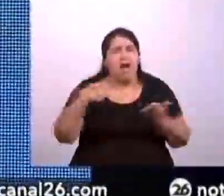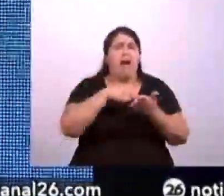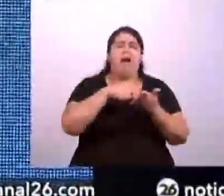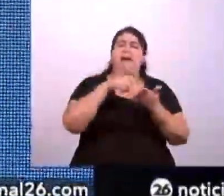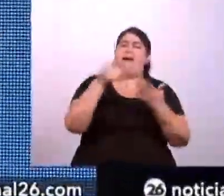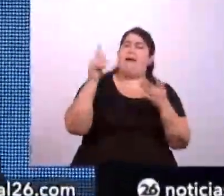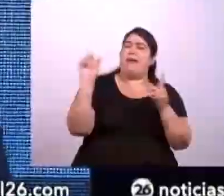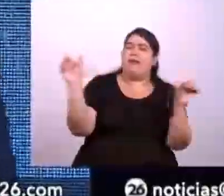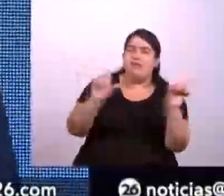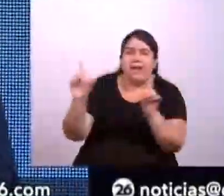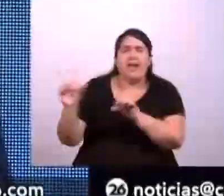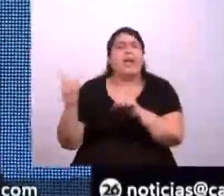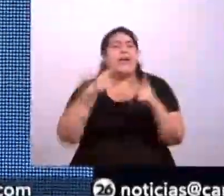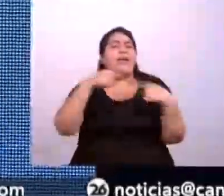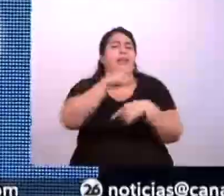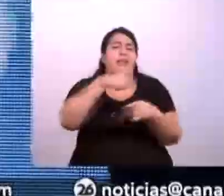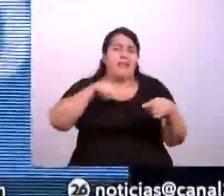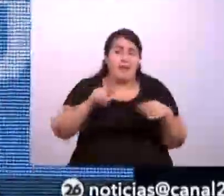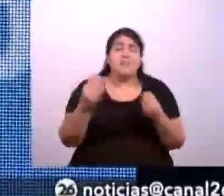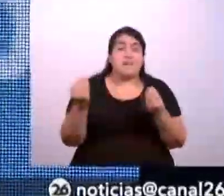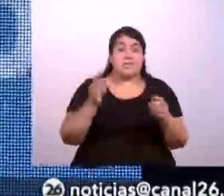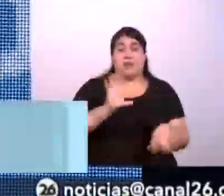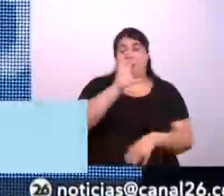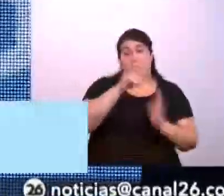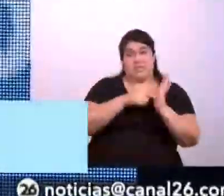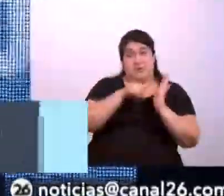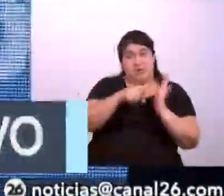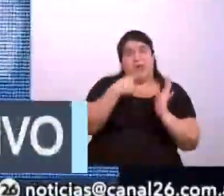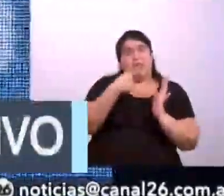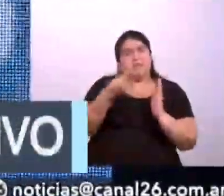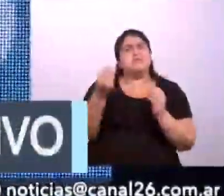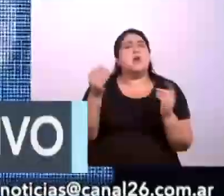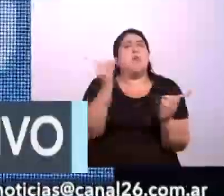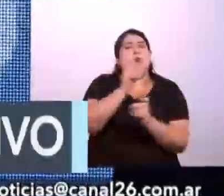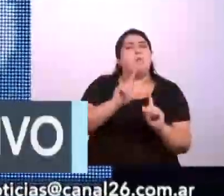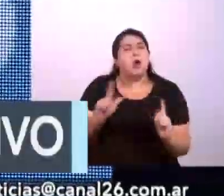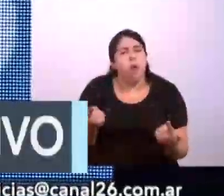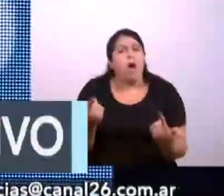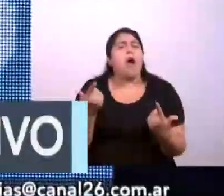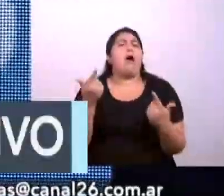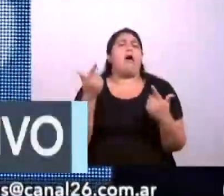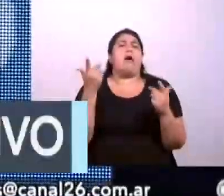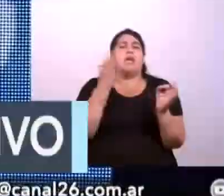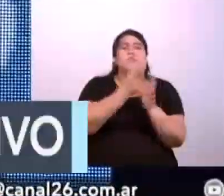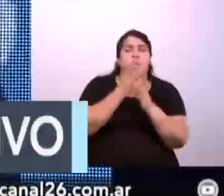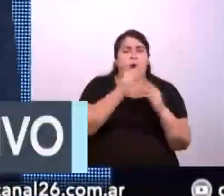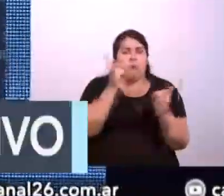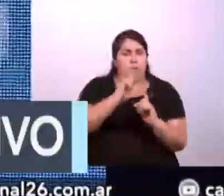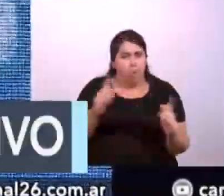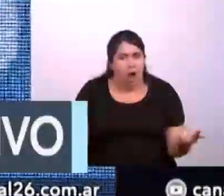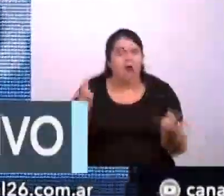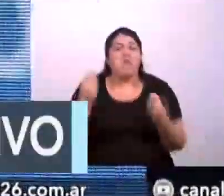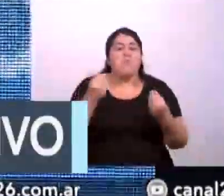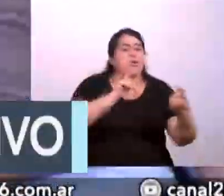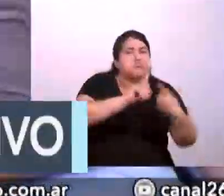en los canales de tele, que en la provincia de Buenos Aires no hay conflicto educativo, porque hay vínculos